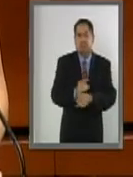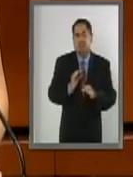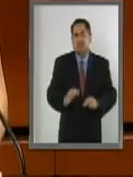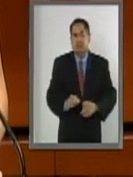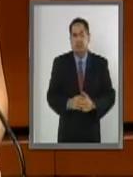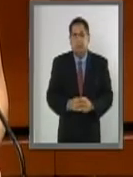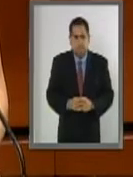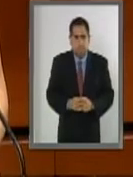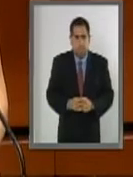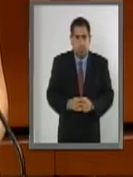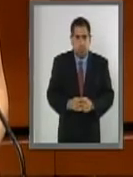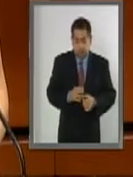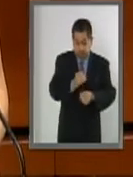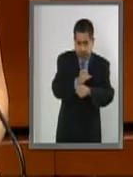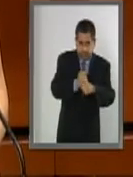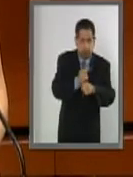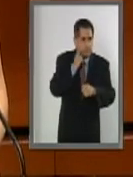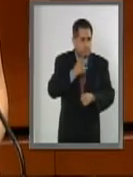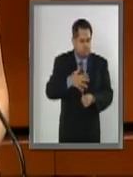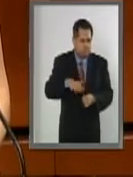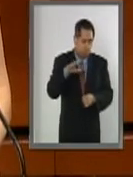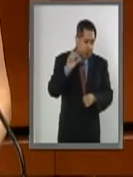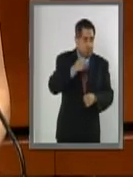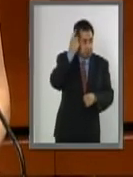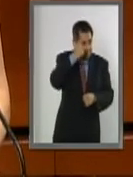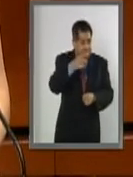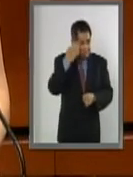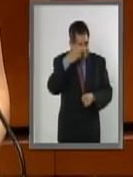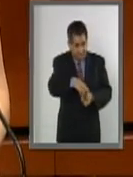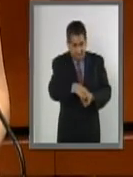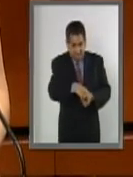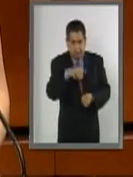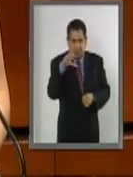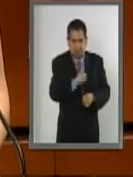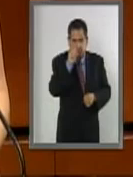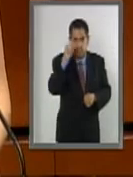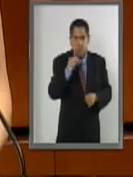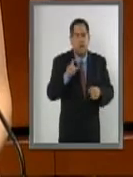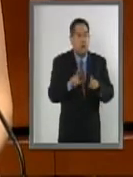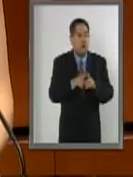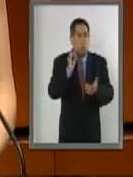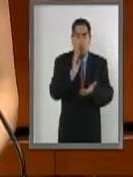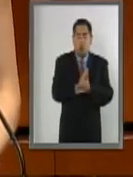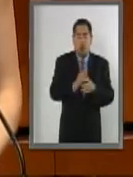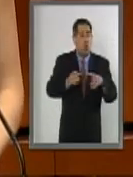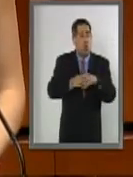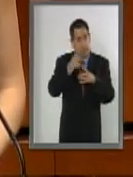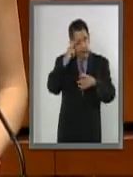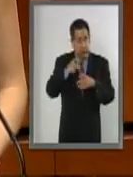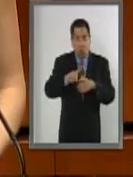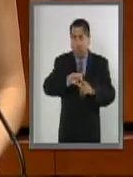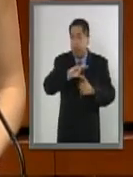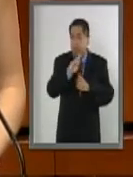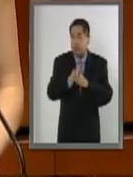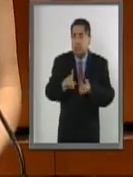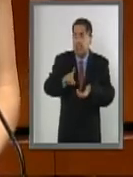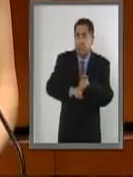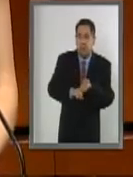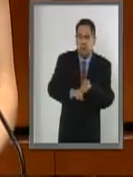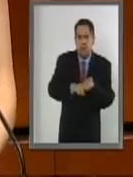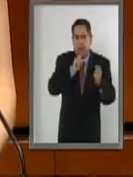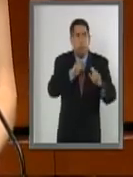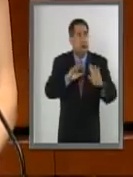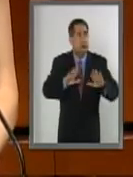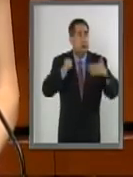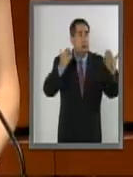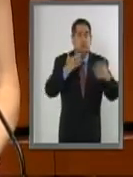La investigación y persecución de delitos ya no solo se circunscriben dentro de las fronteras nacionales, lo que obliga a México